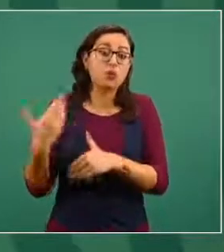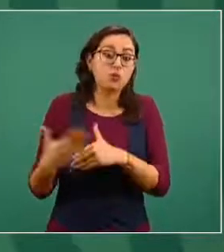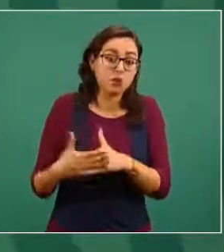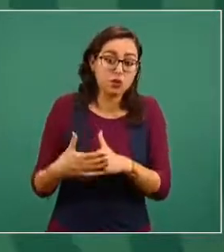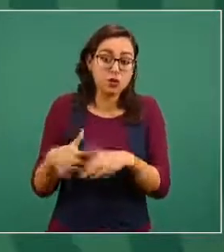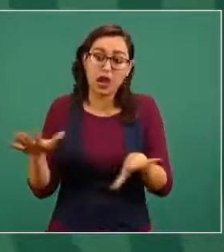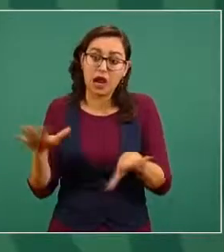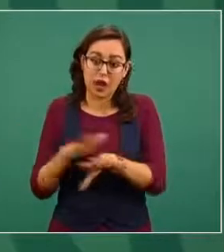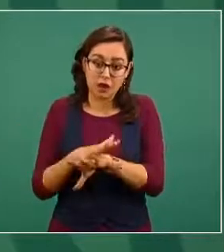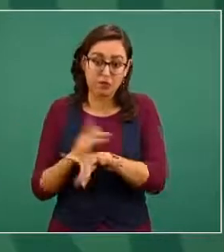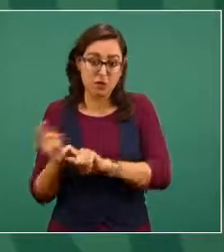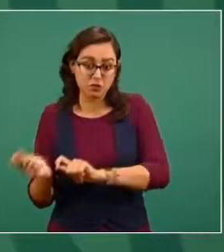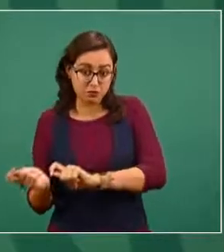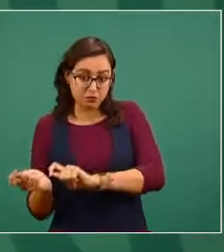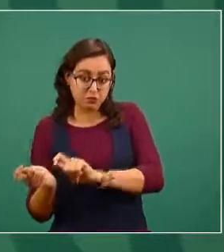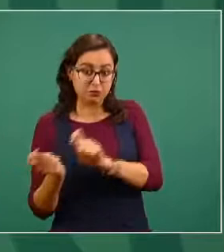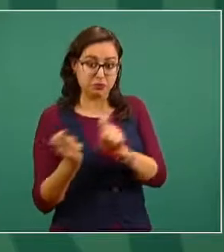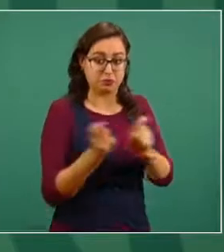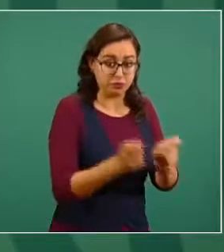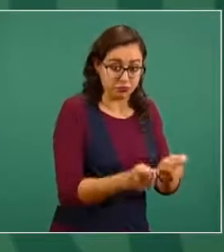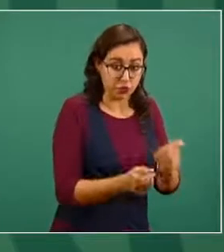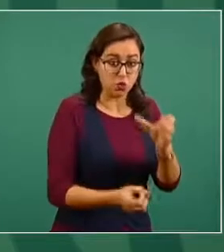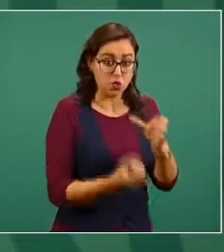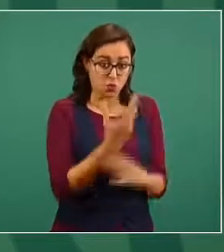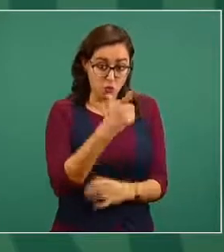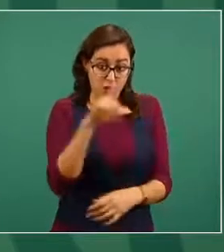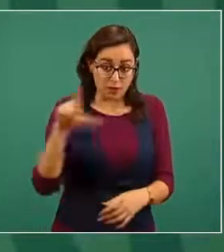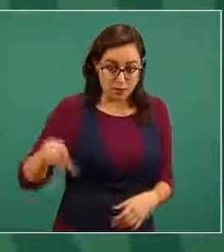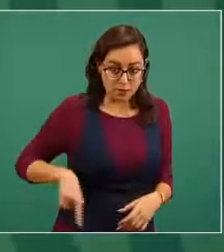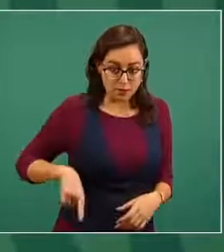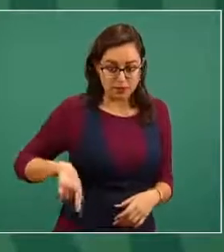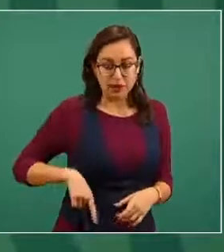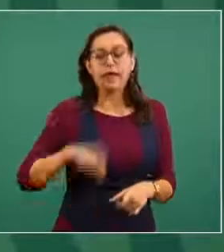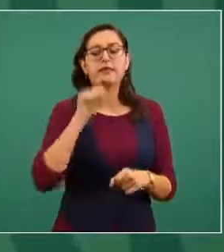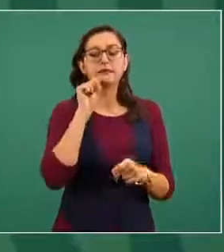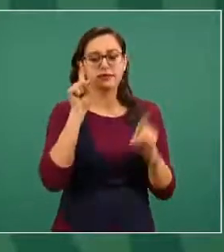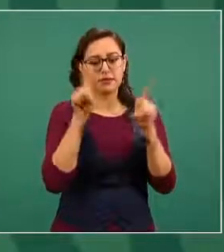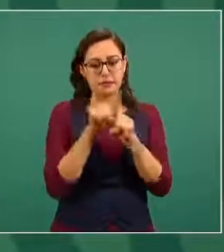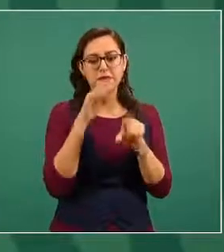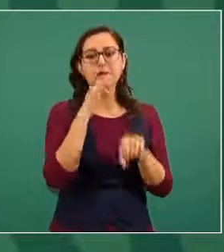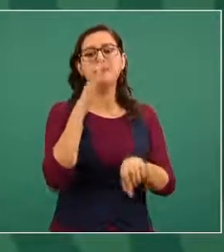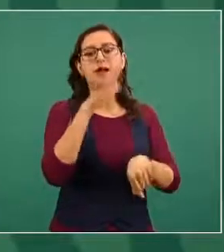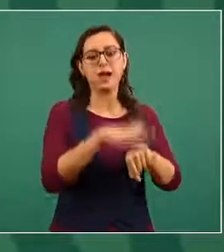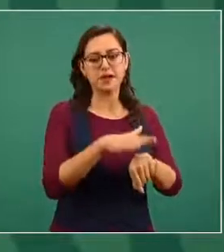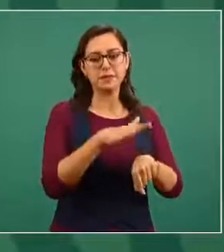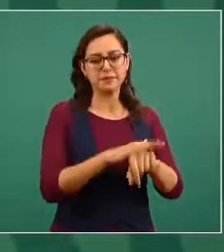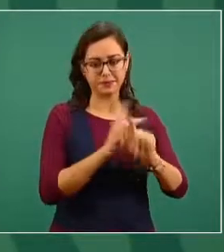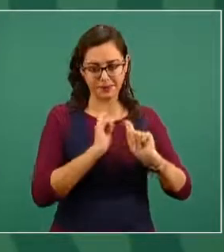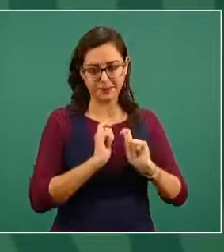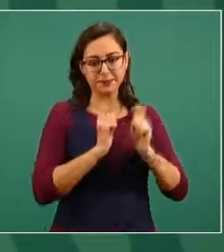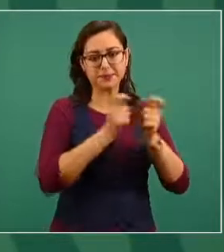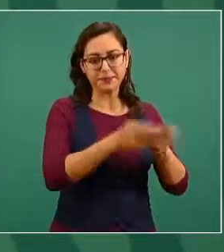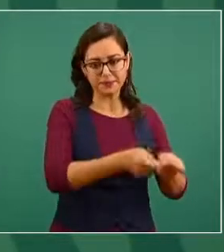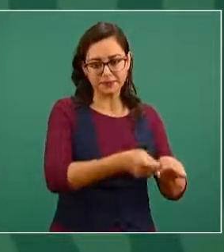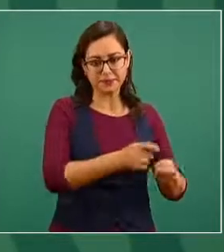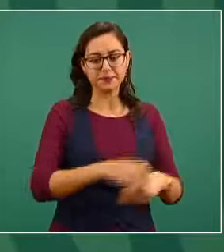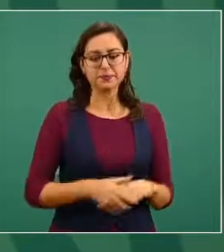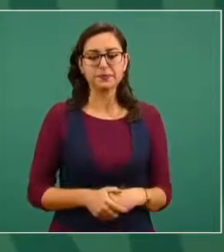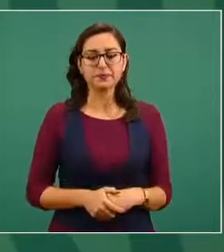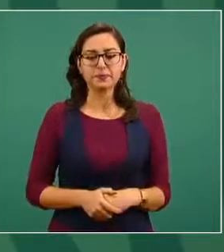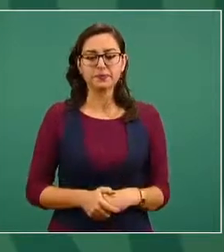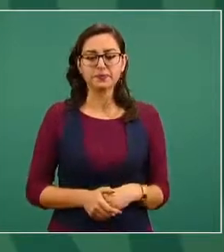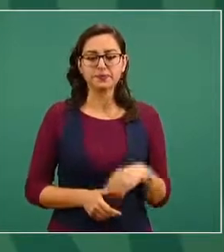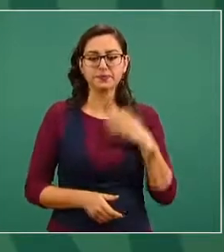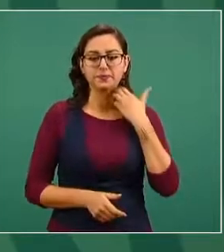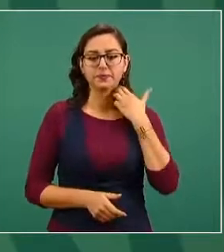la transición el cambio de gobierno pues se informa también a los nuevos